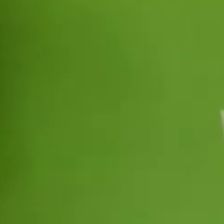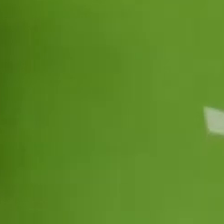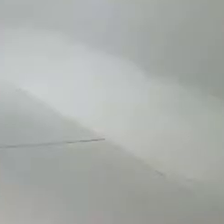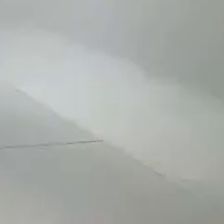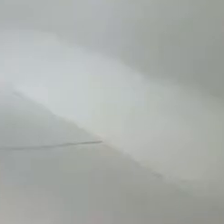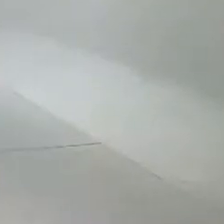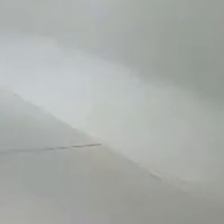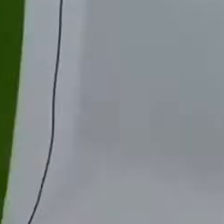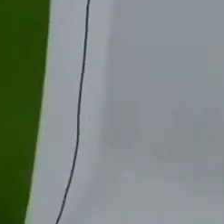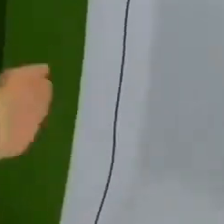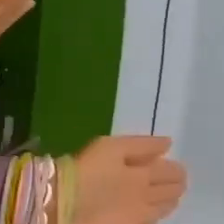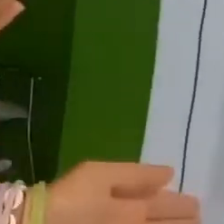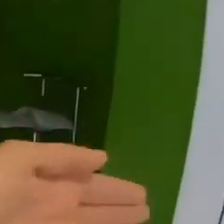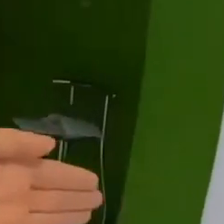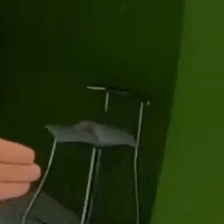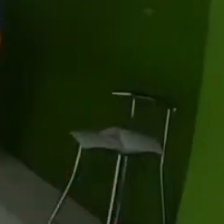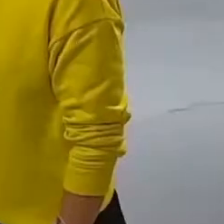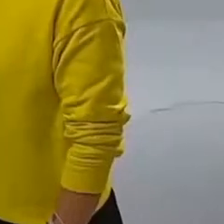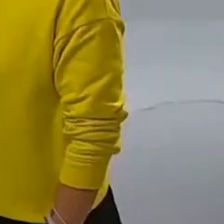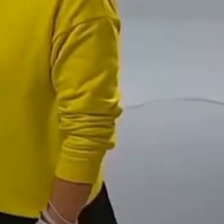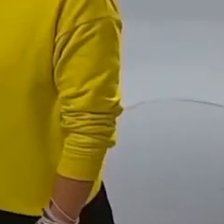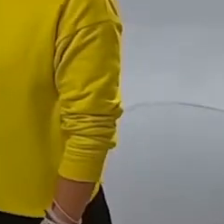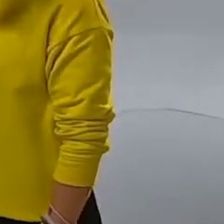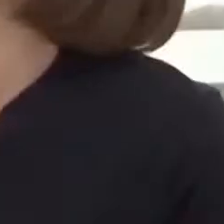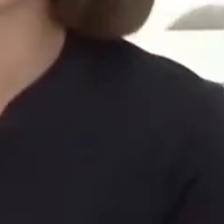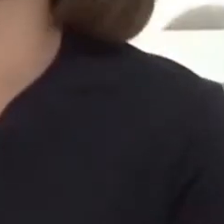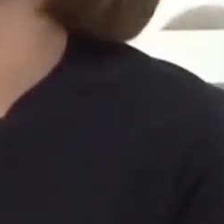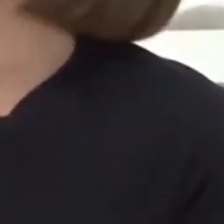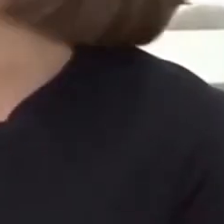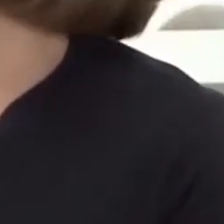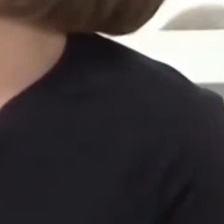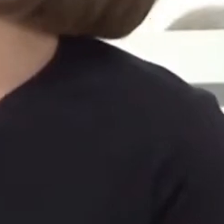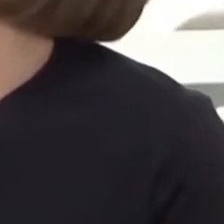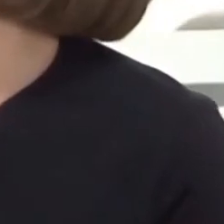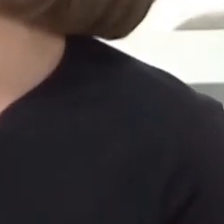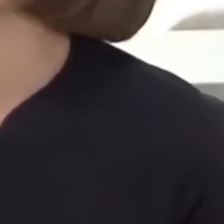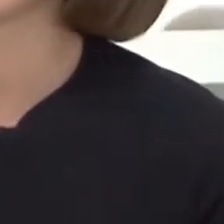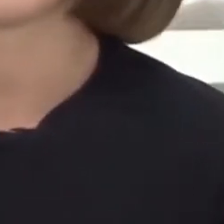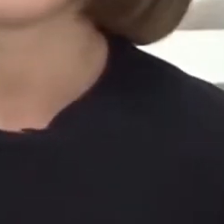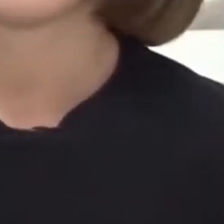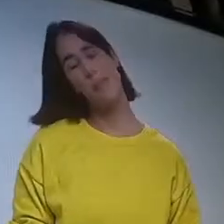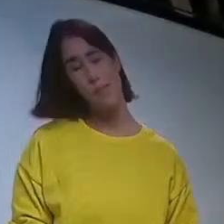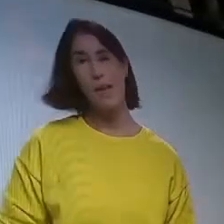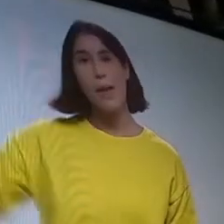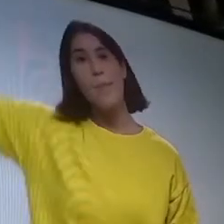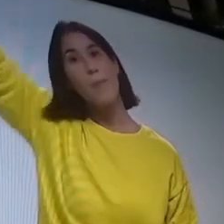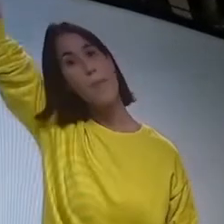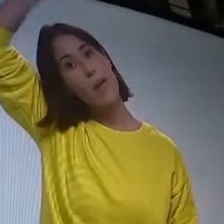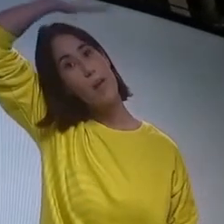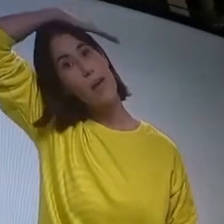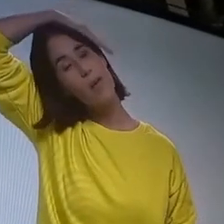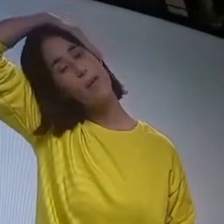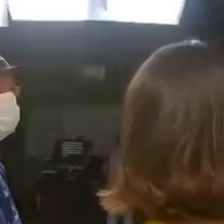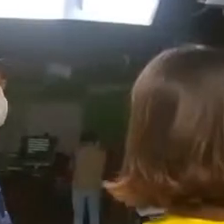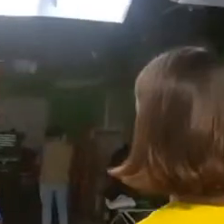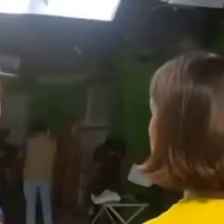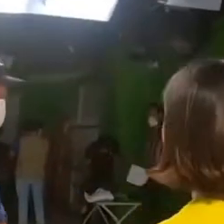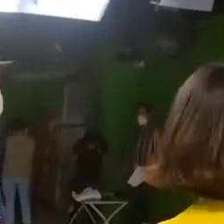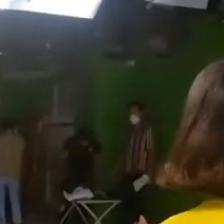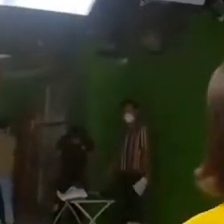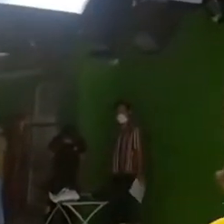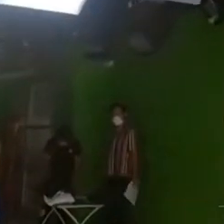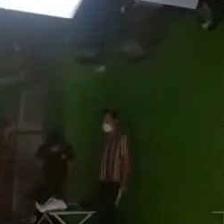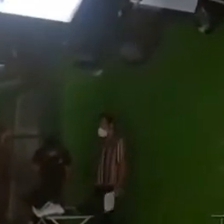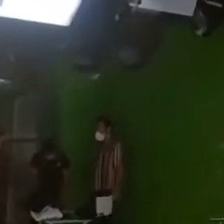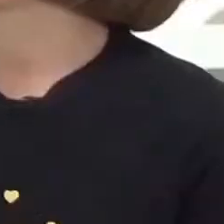Estamos en 3, 2, 1... Darles mensajes positivos y enseñarles cosas importantes de la vida. No sé, así lo aprendí yo, aprendí con